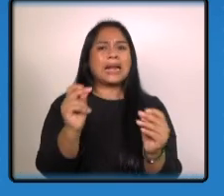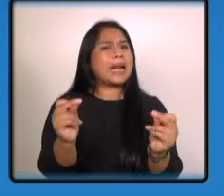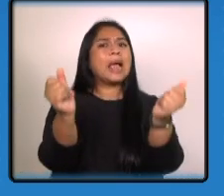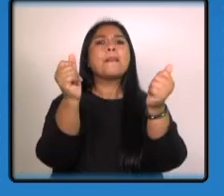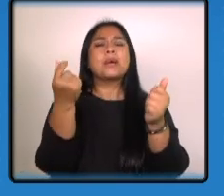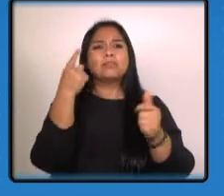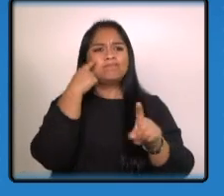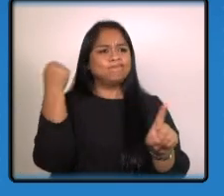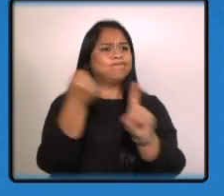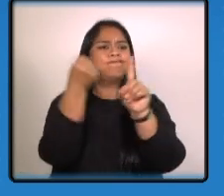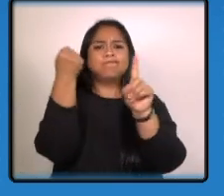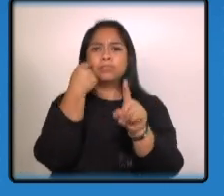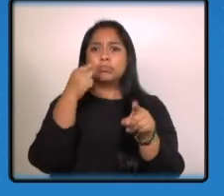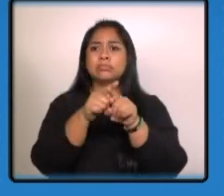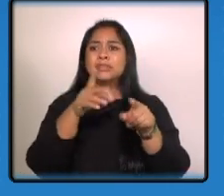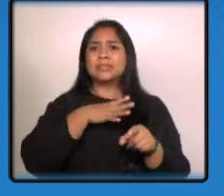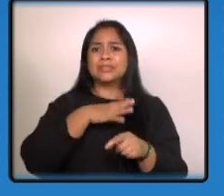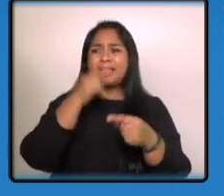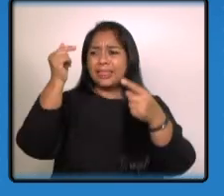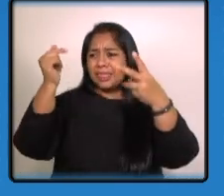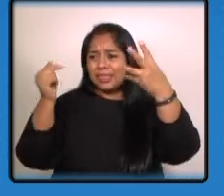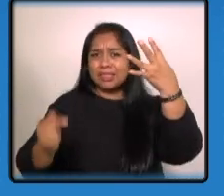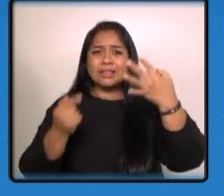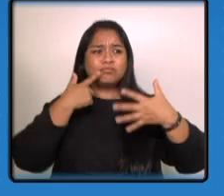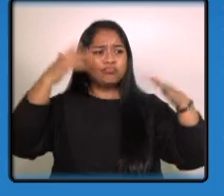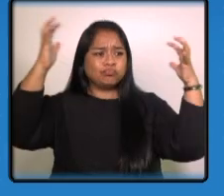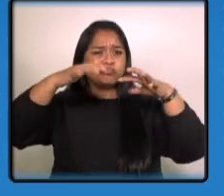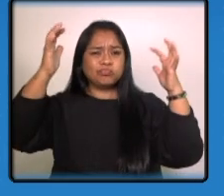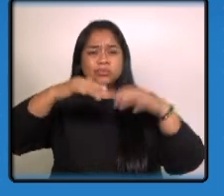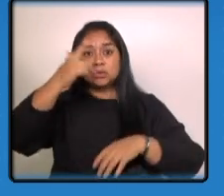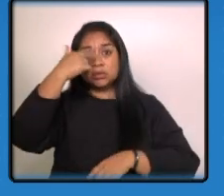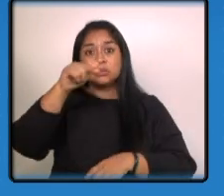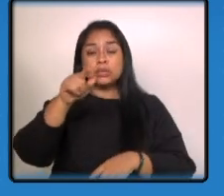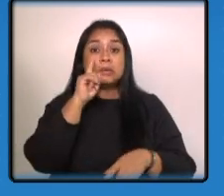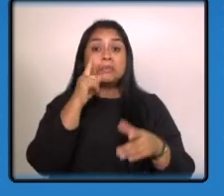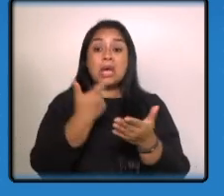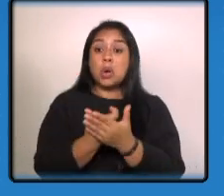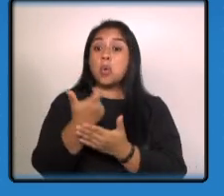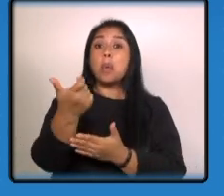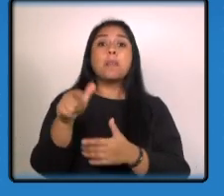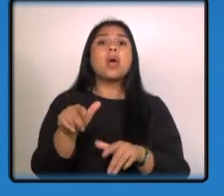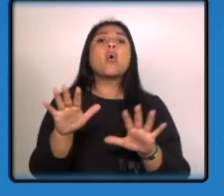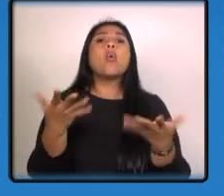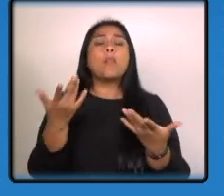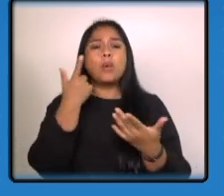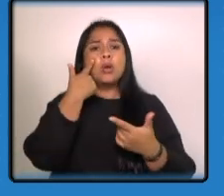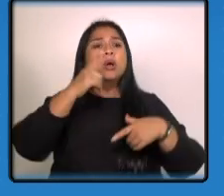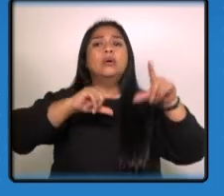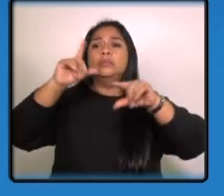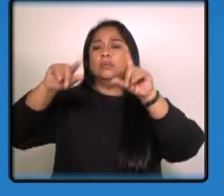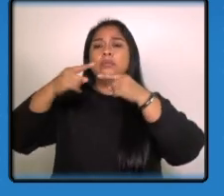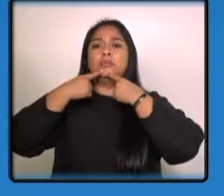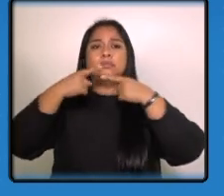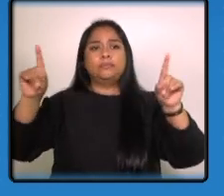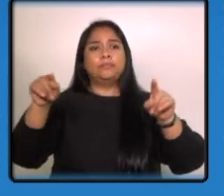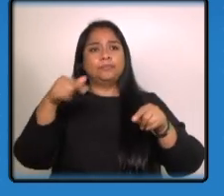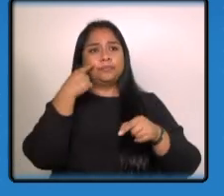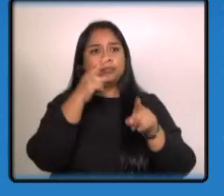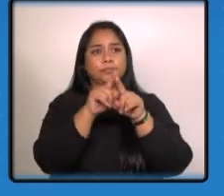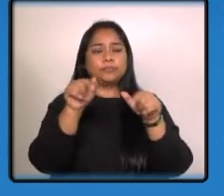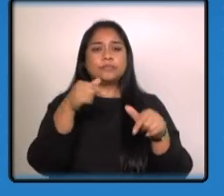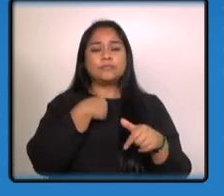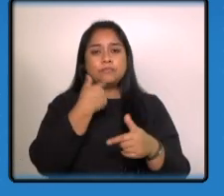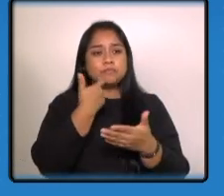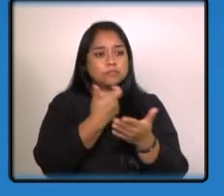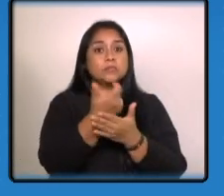a los incidentes suscitados por las lluvias todas las compras se harán mediante el concurso público abierto y de las mismas